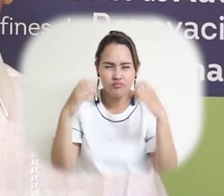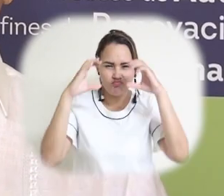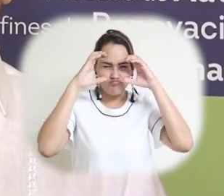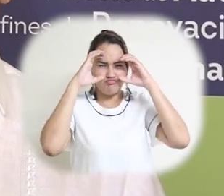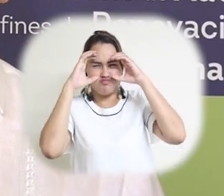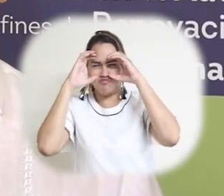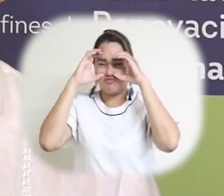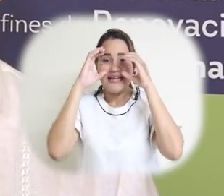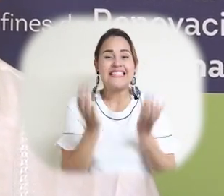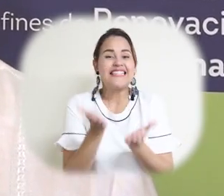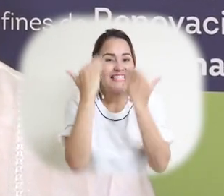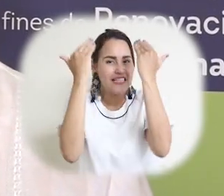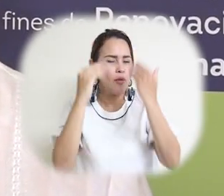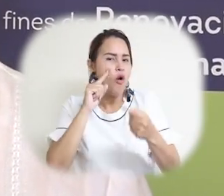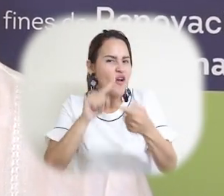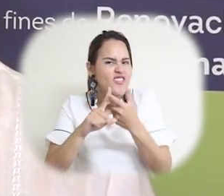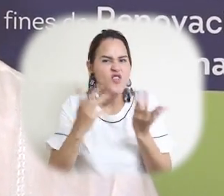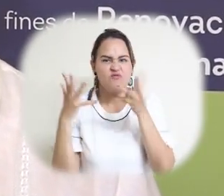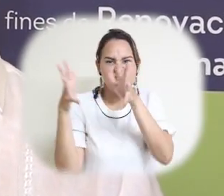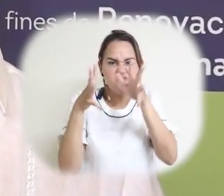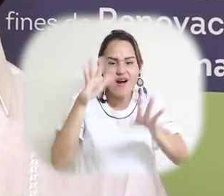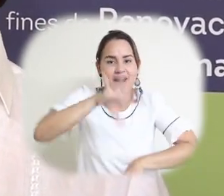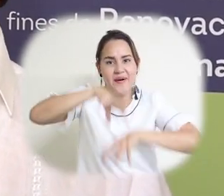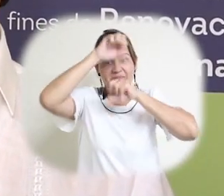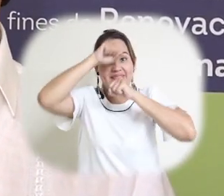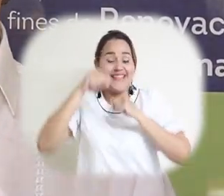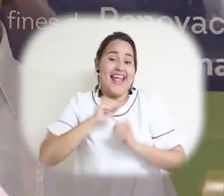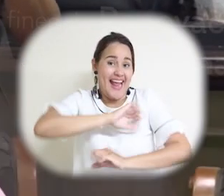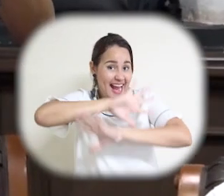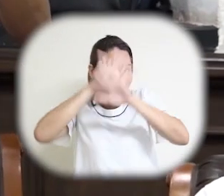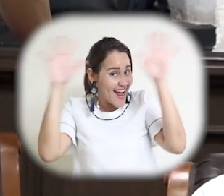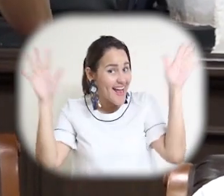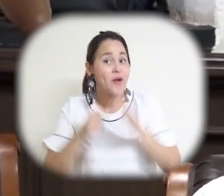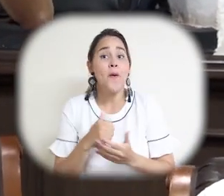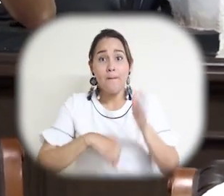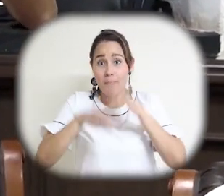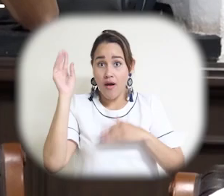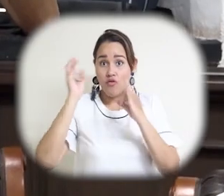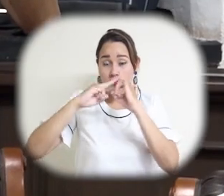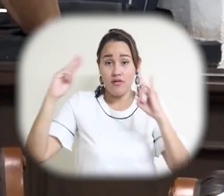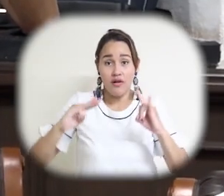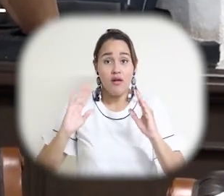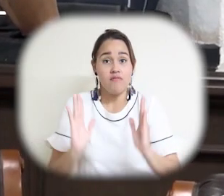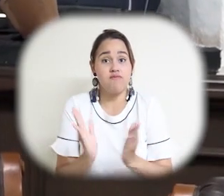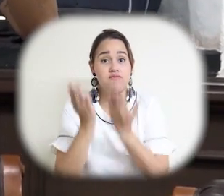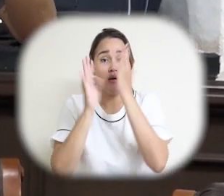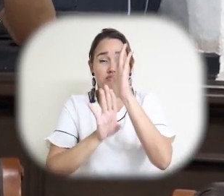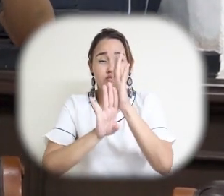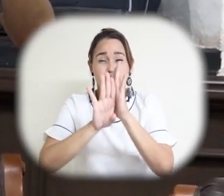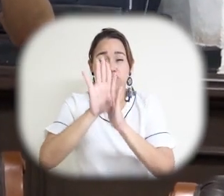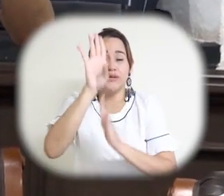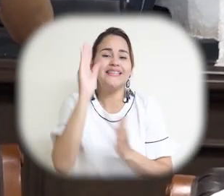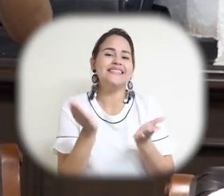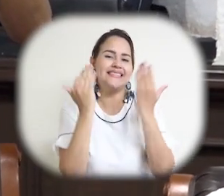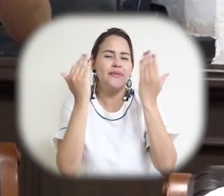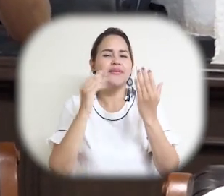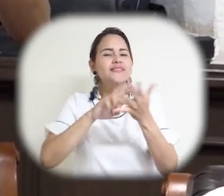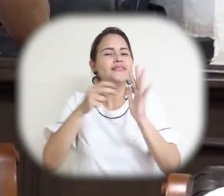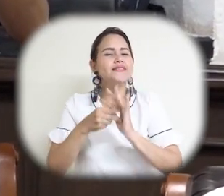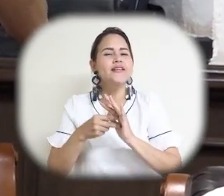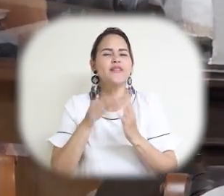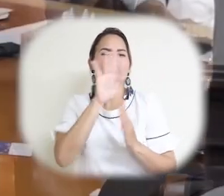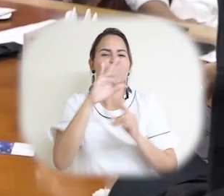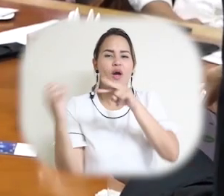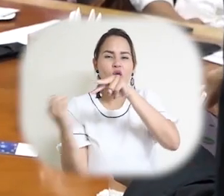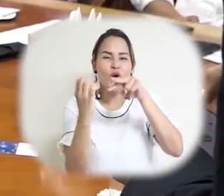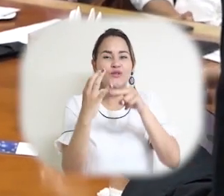es, yo diría que una herramienta muy poderosa para los procesos de enseñanza-aprendizaje. Que la universidad esté avanzando en eso, hace una gran